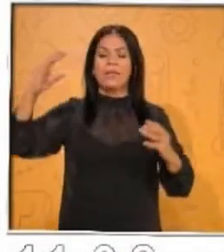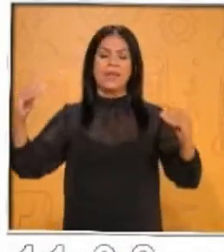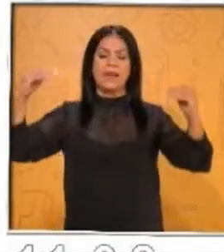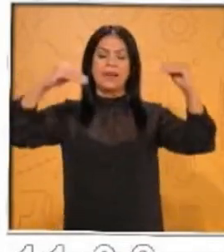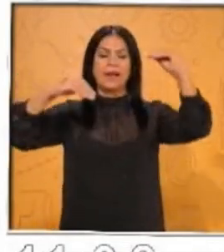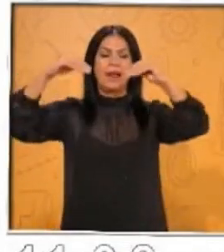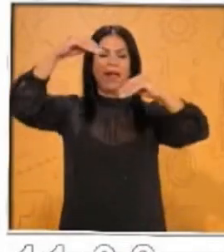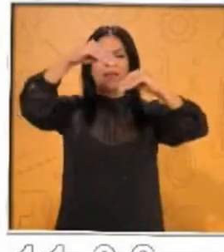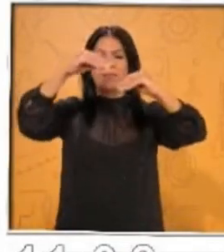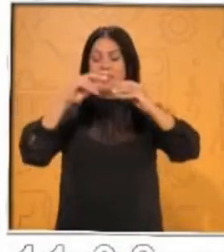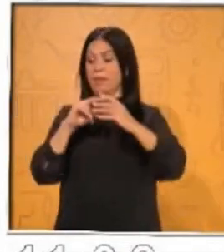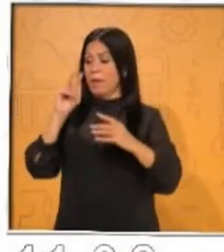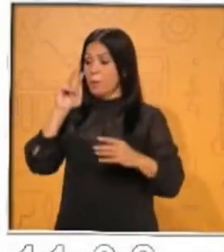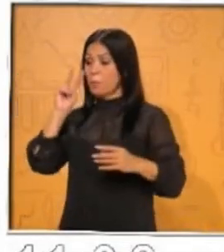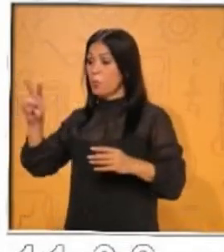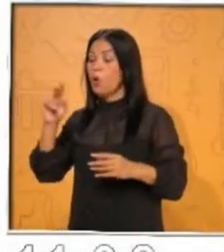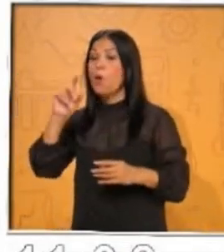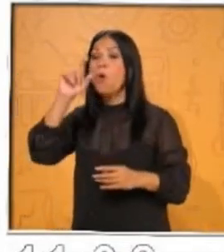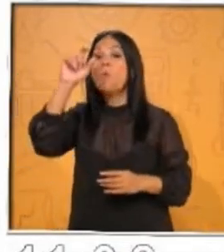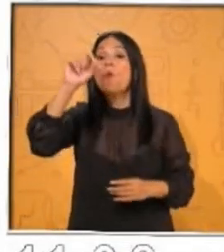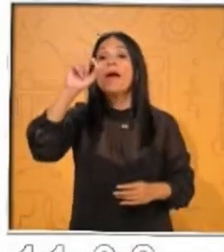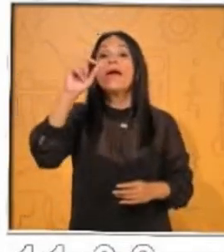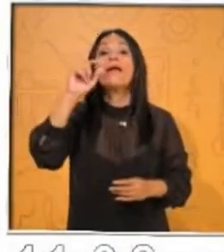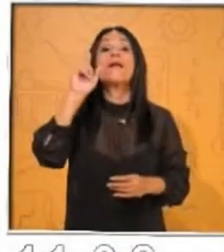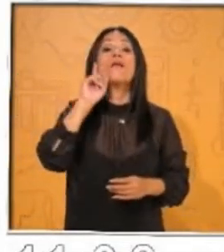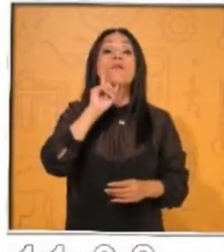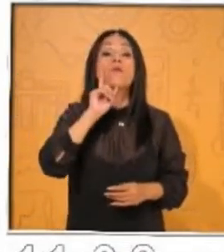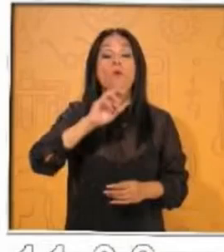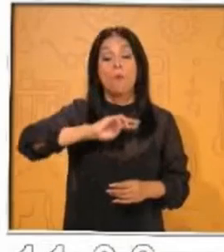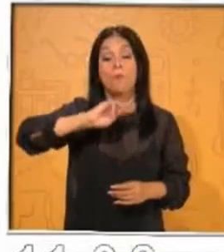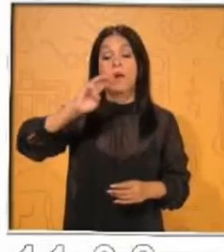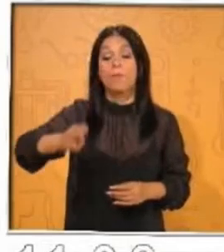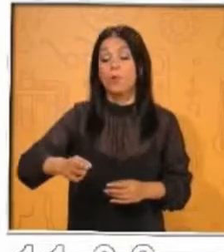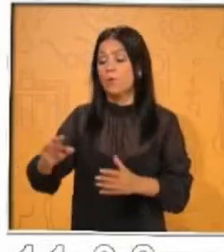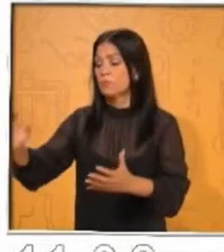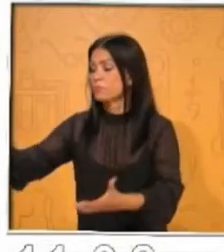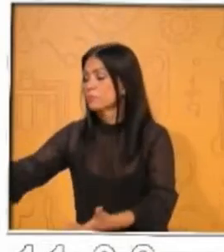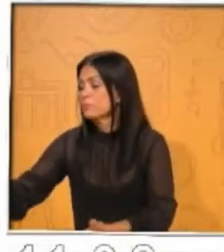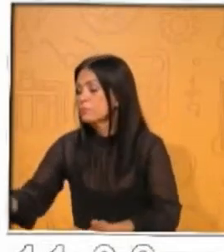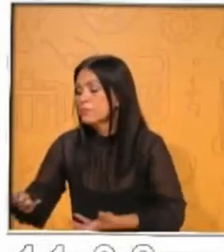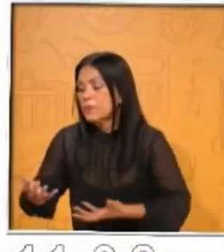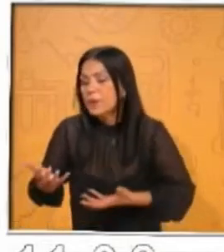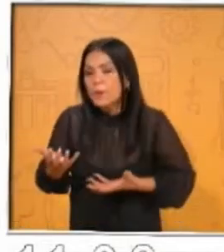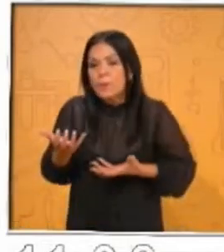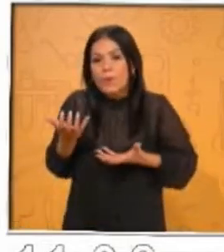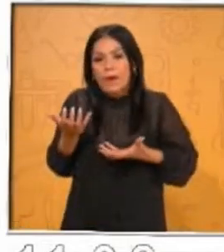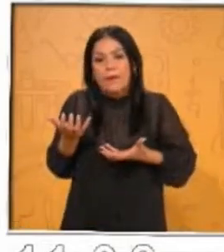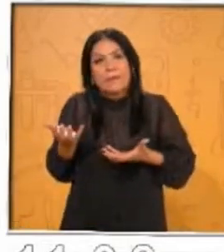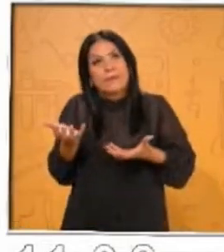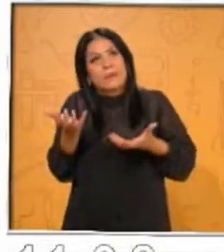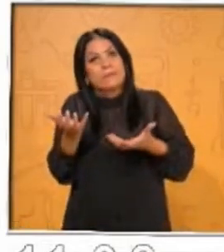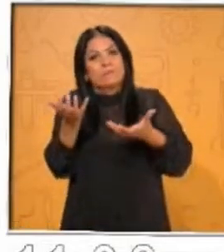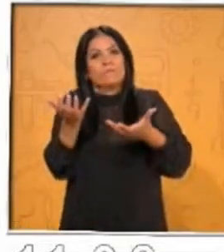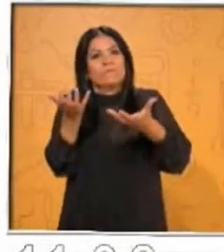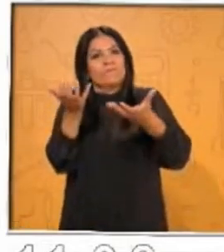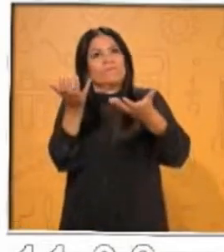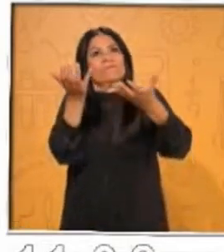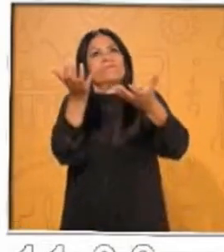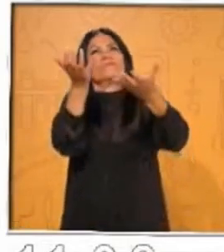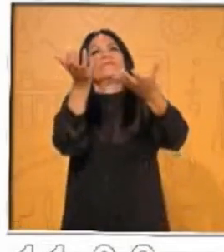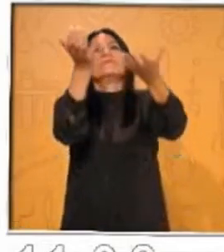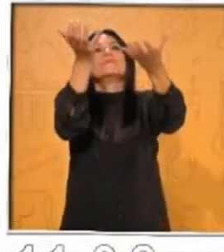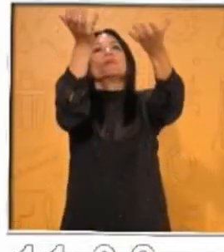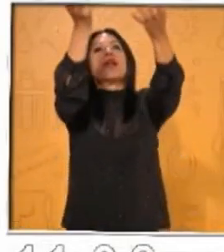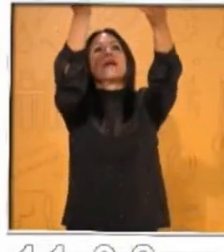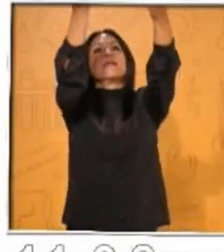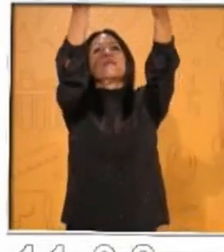el cuerpo de su princesa, lo llevó a la cima y lo recostó inerte sobre la gran montaña. El joven guerrero